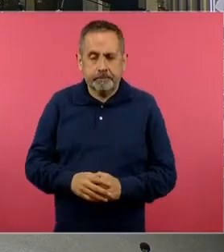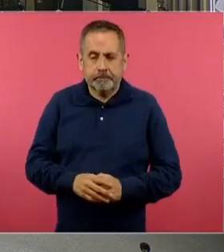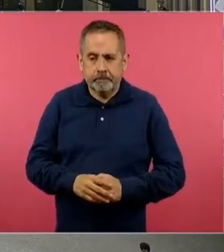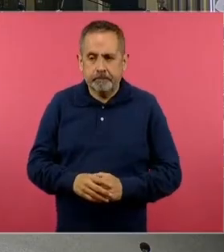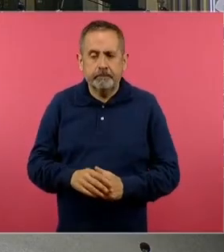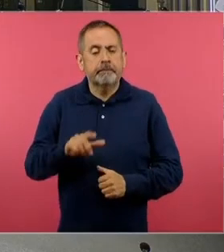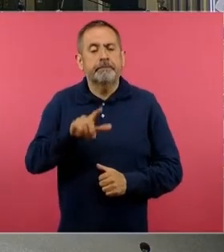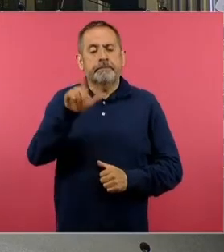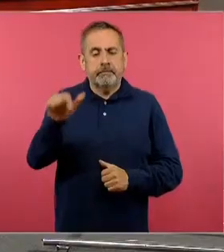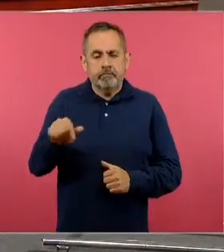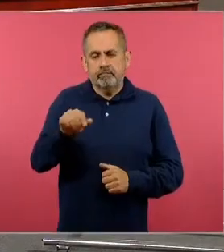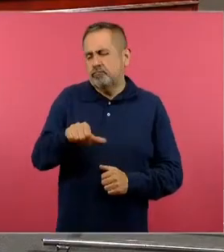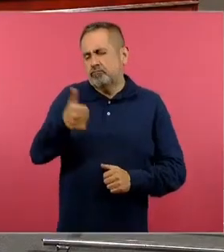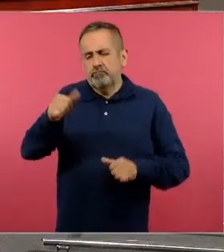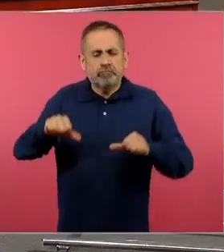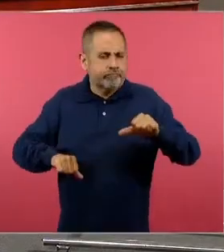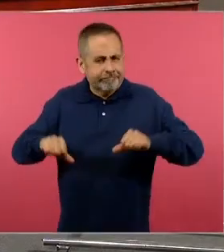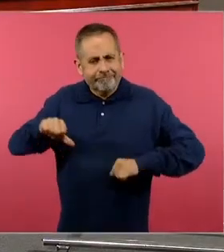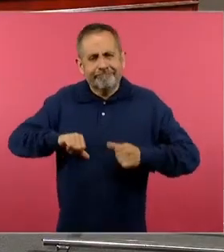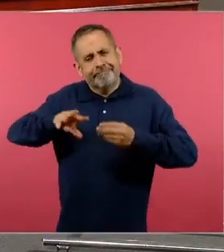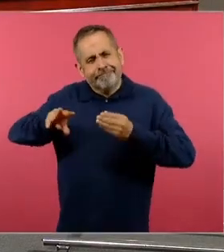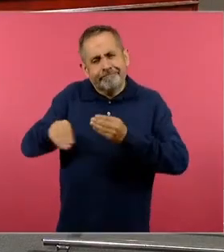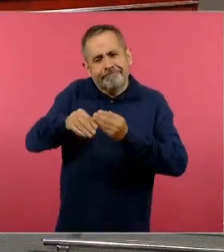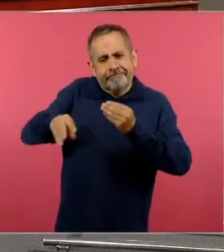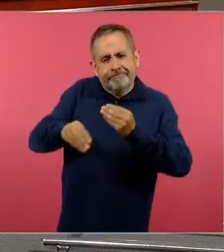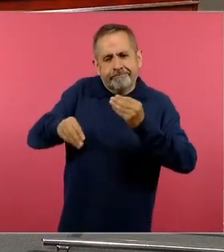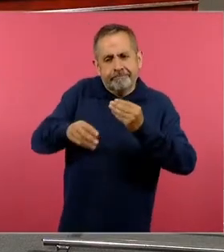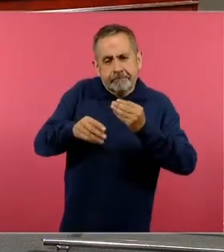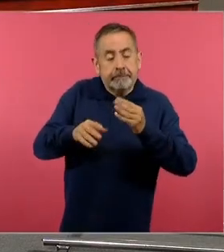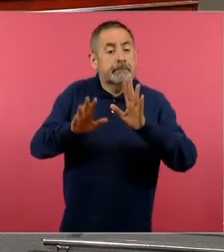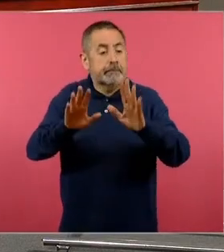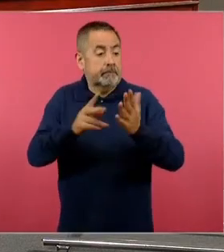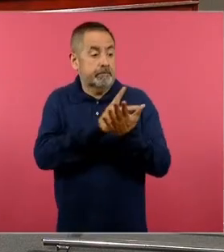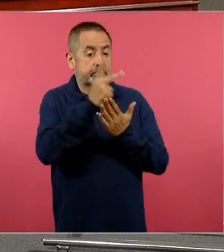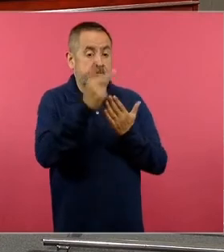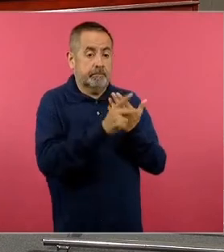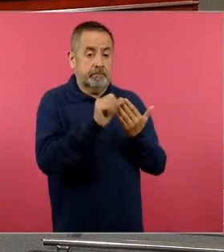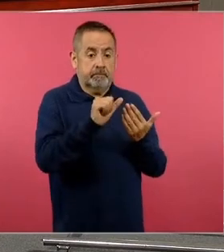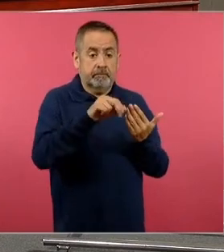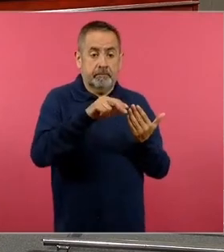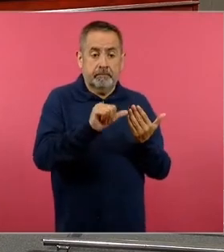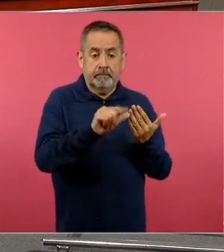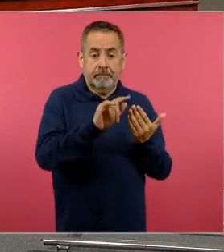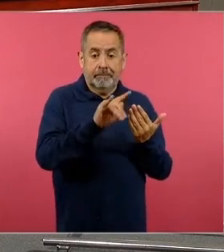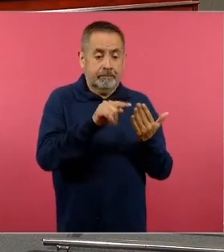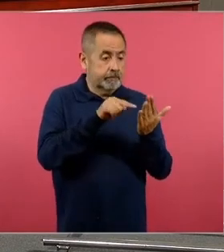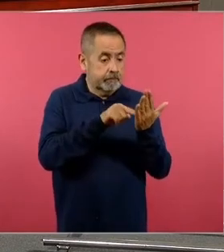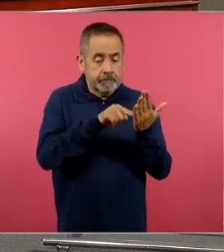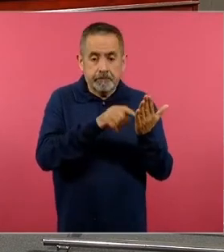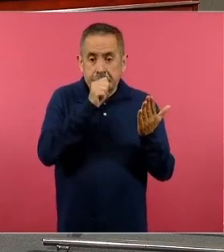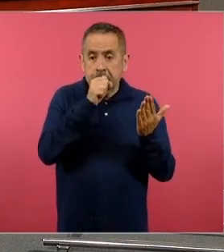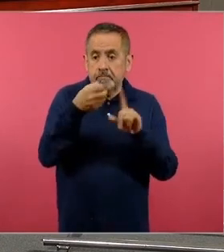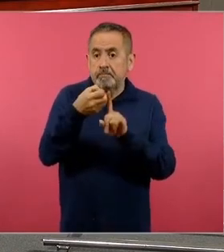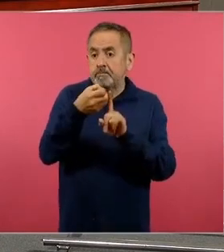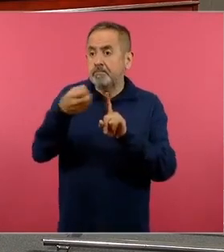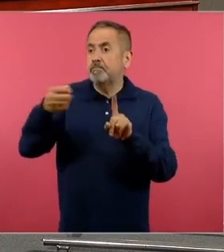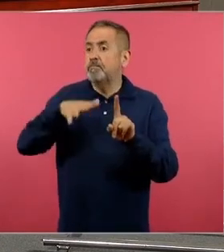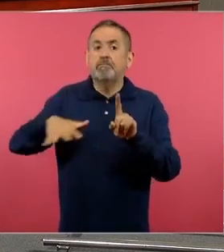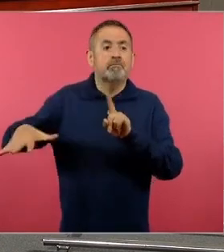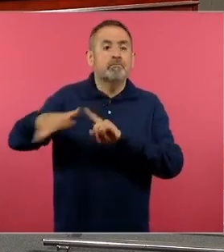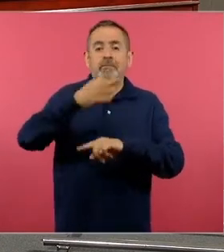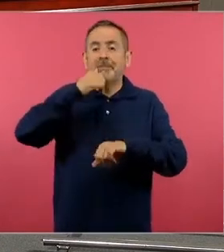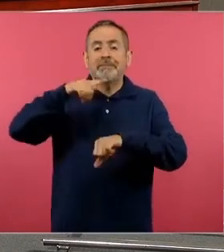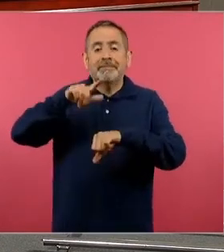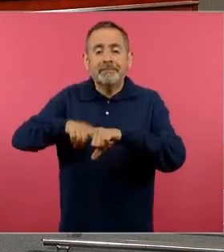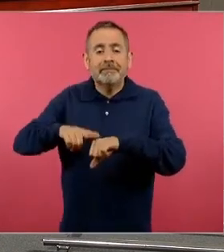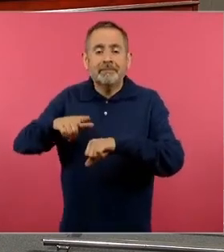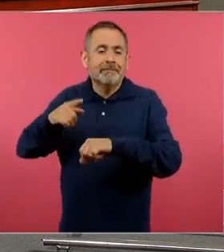puedo continuar con otras actividades, etcétera, pero como mi programa analítico dice que la escuela está interesada en organizar un festival de obras de